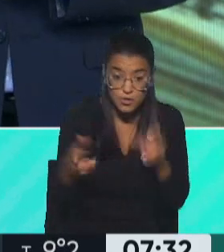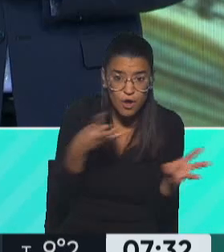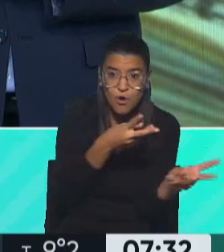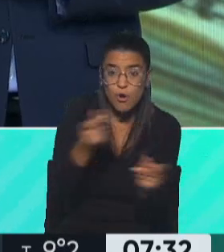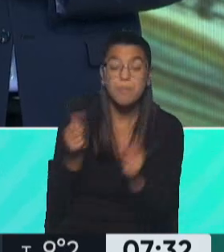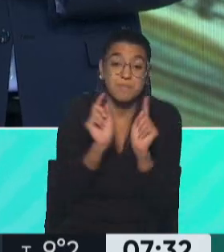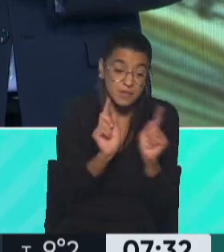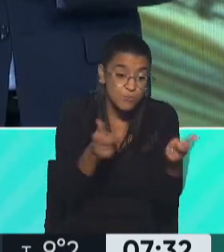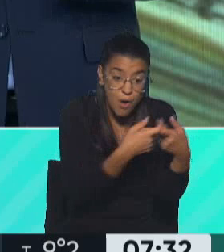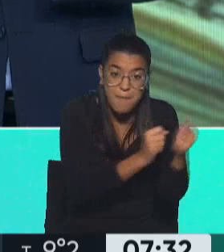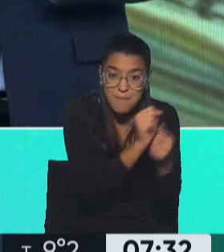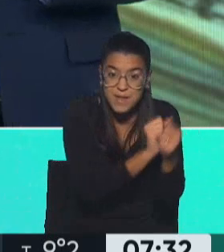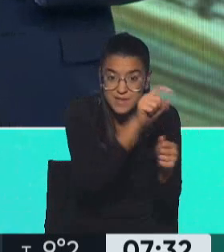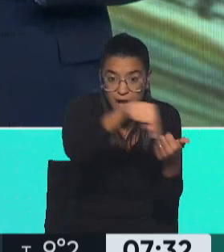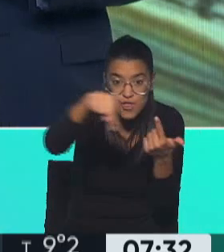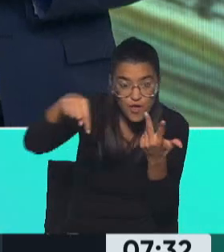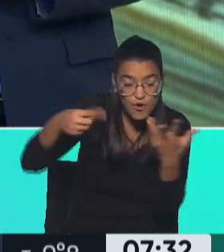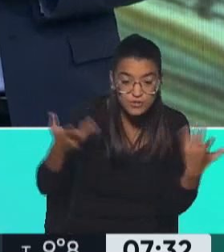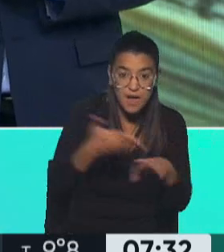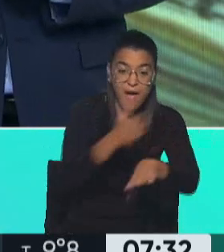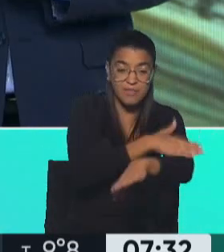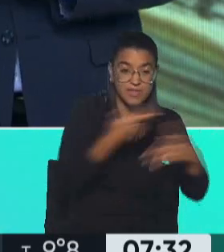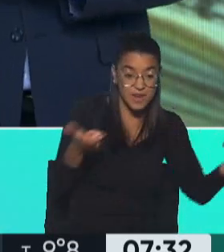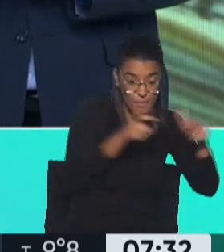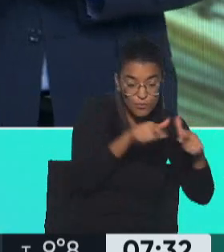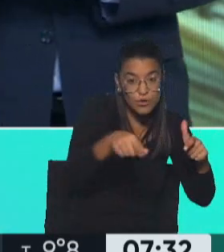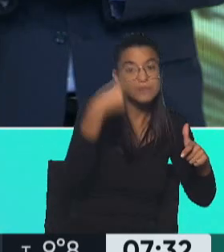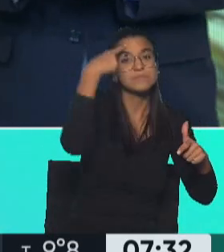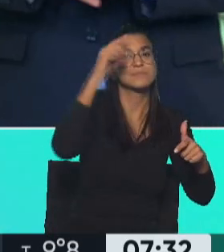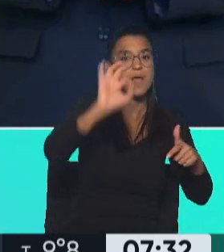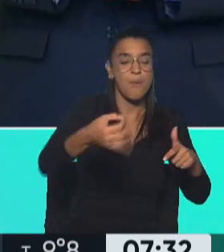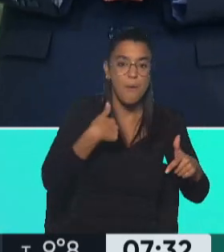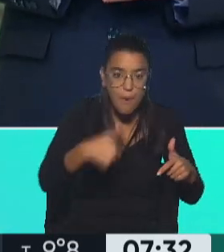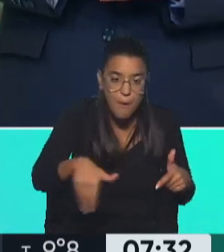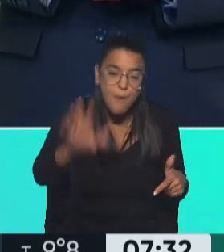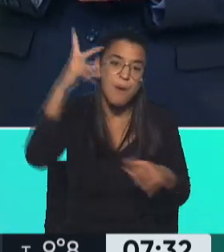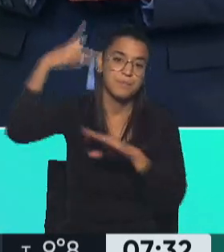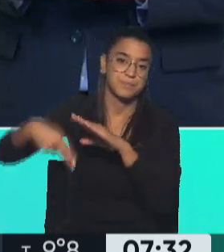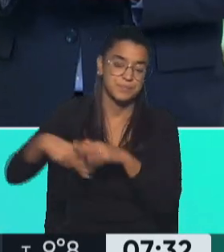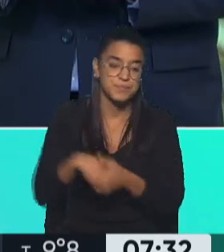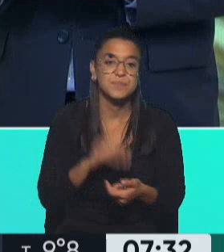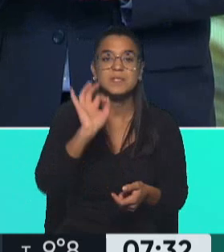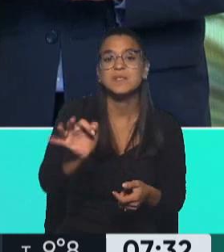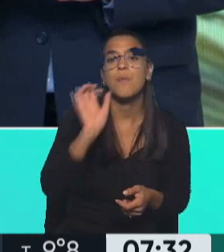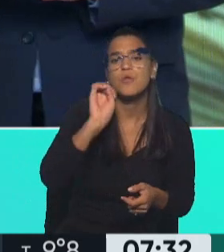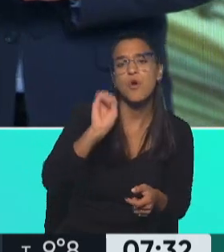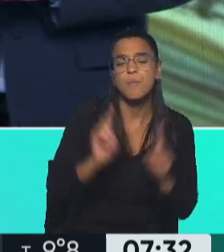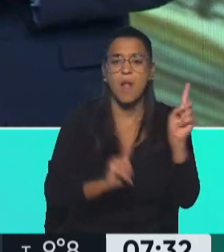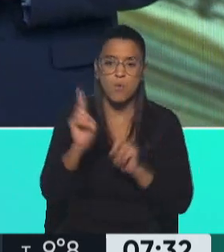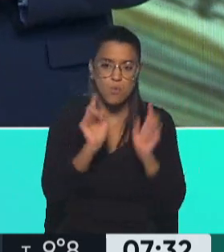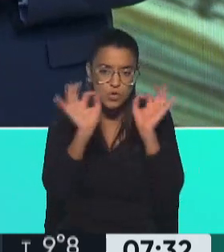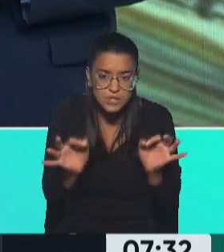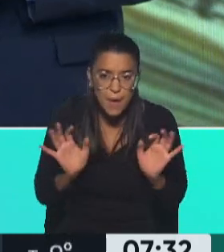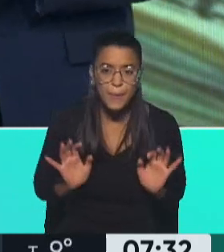de estos empresarios que tuvieron esa visión de saber que algo estaba por pasar. ¿Se sabe algún nombre de las personas que